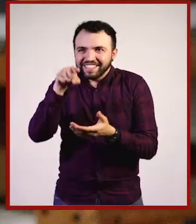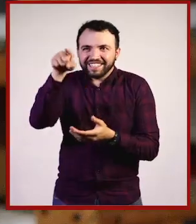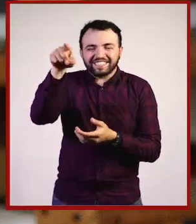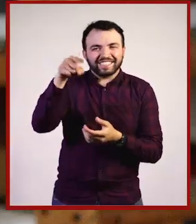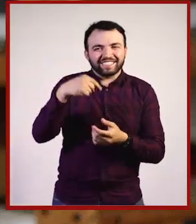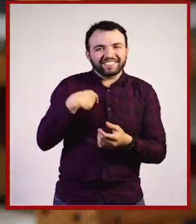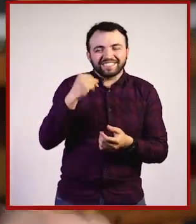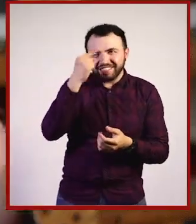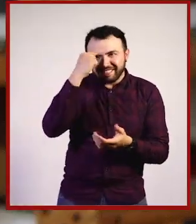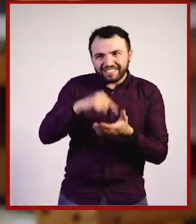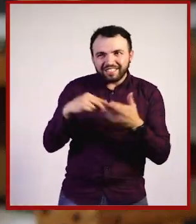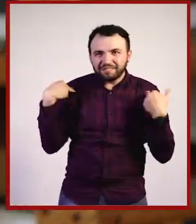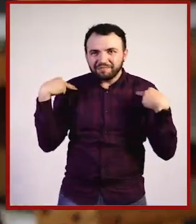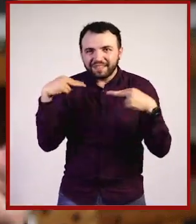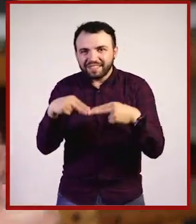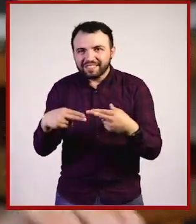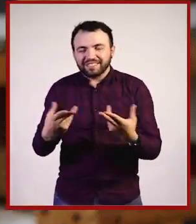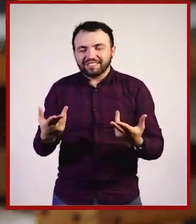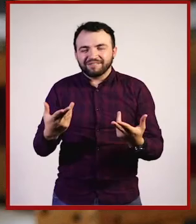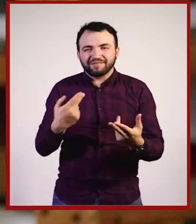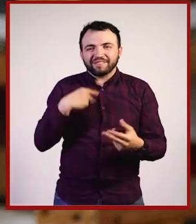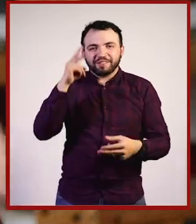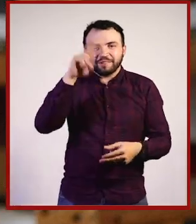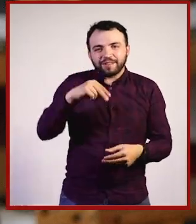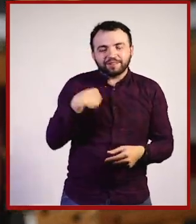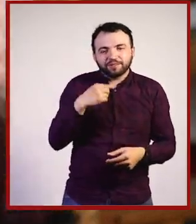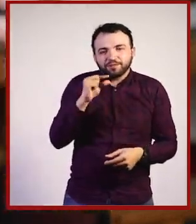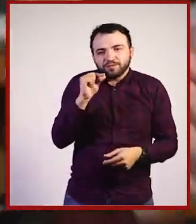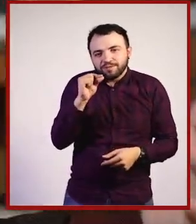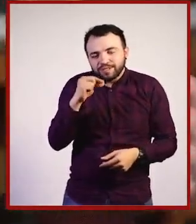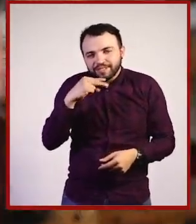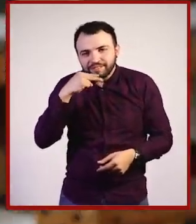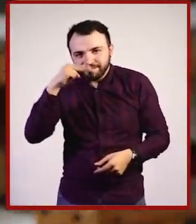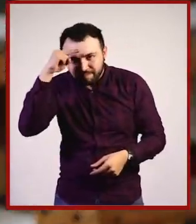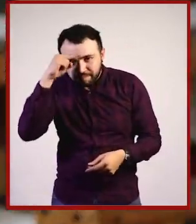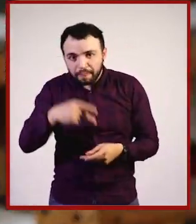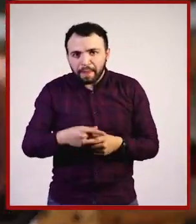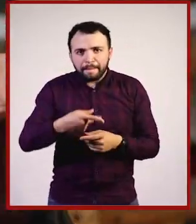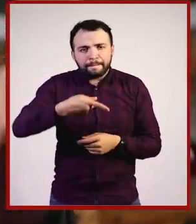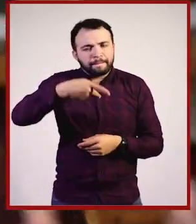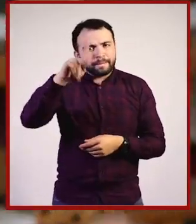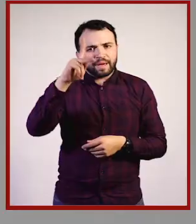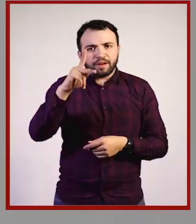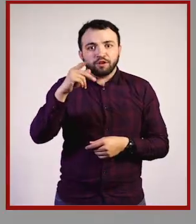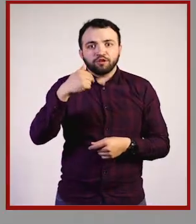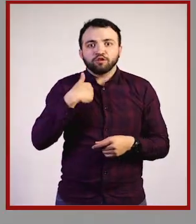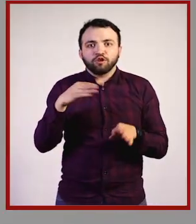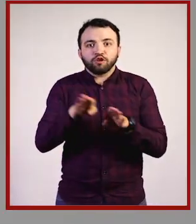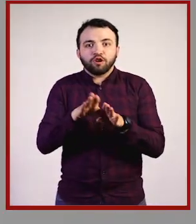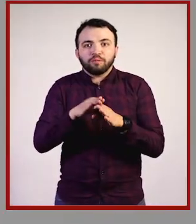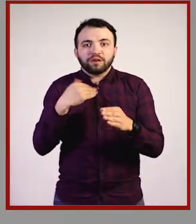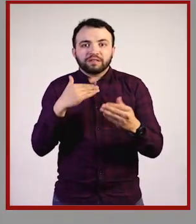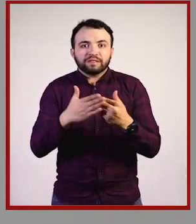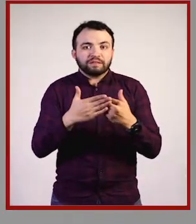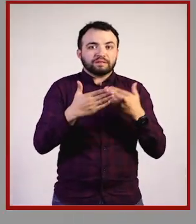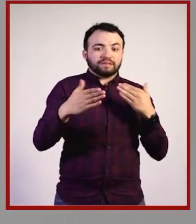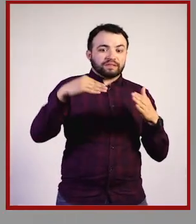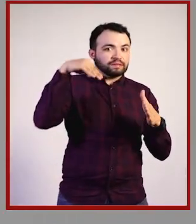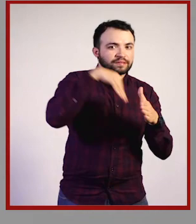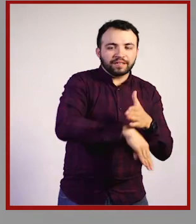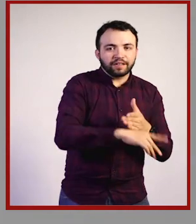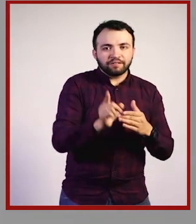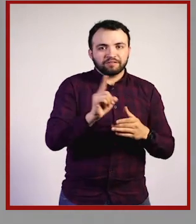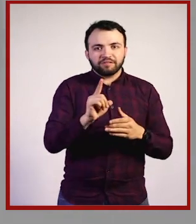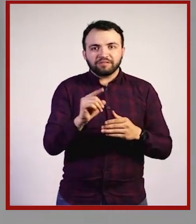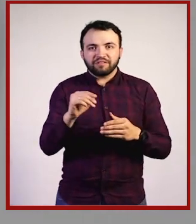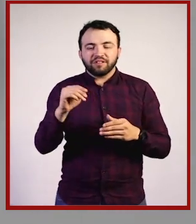particularmente bien, había muchas cosas que yo no sabía, pero tampoco era de los que estaban siempre a punto de reprobar. Entonces,